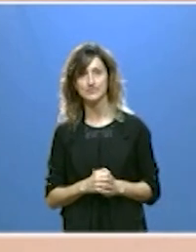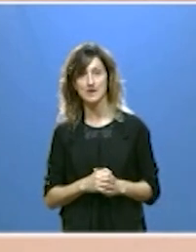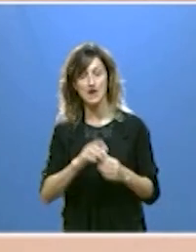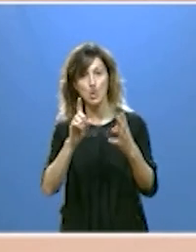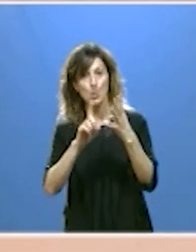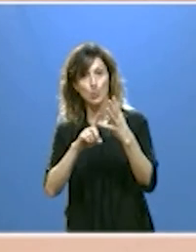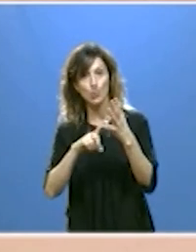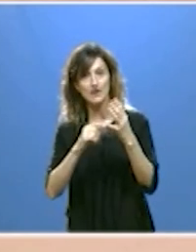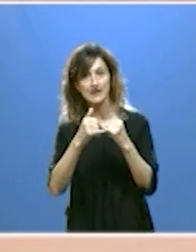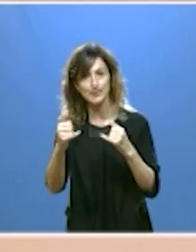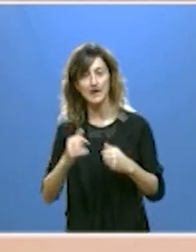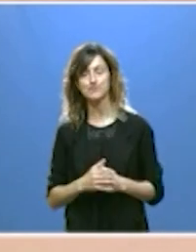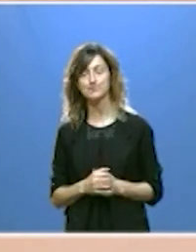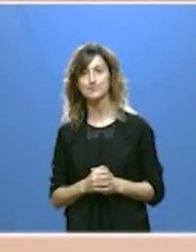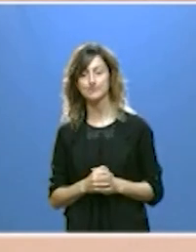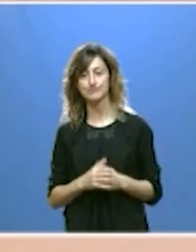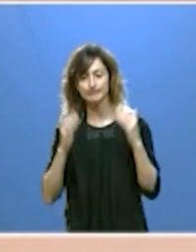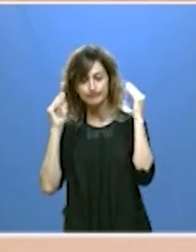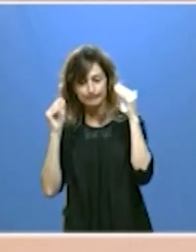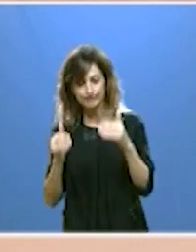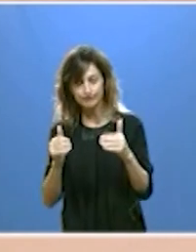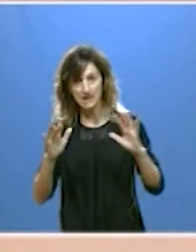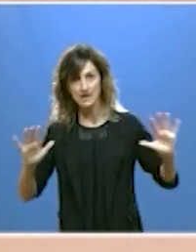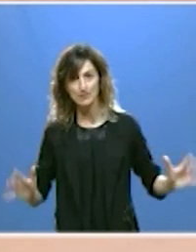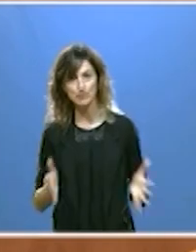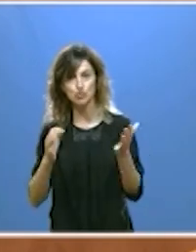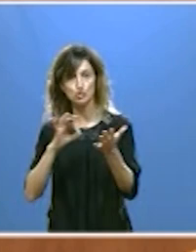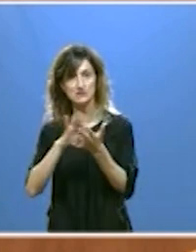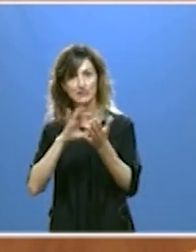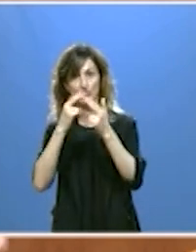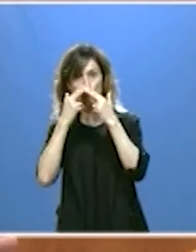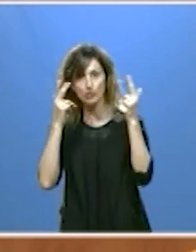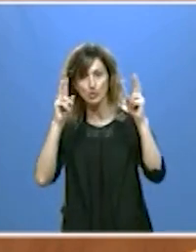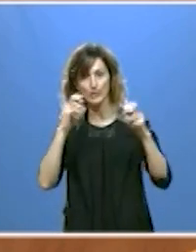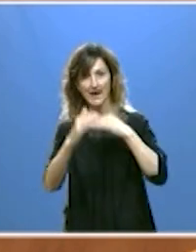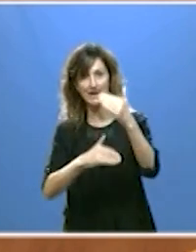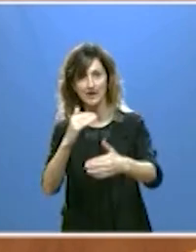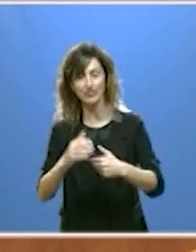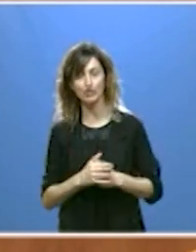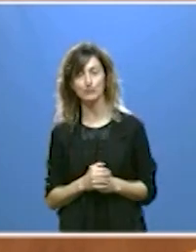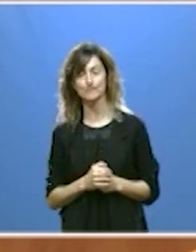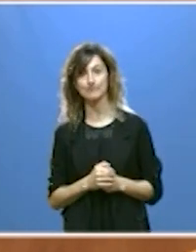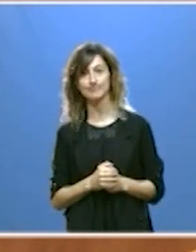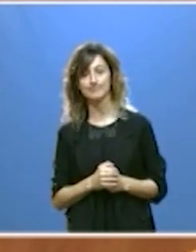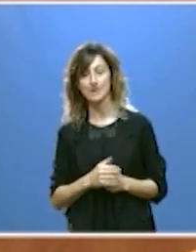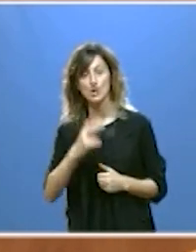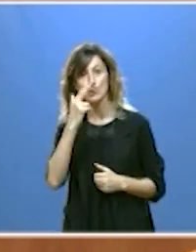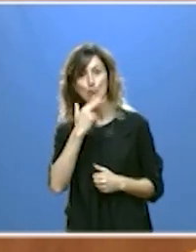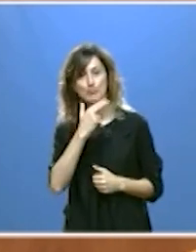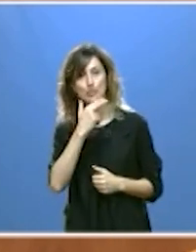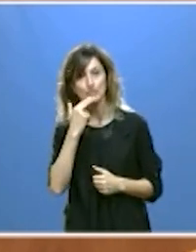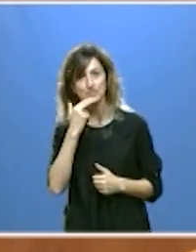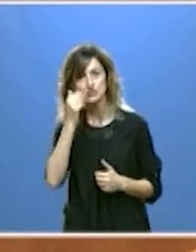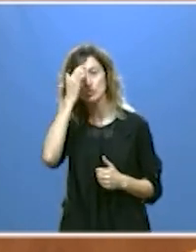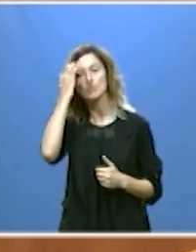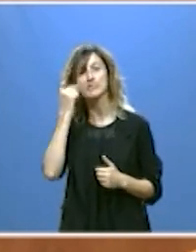vía se centra en el impulso de los servicios públicos de nueva generación tenemos un compromiso irrenunciable en la